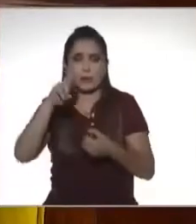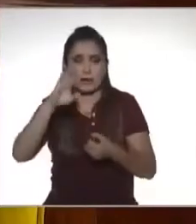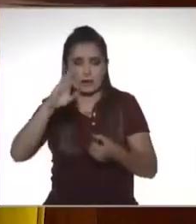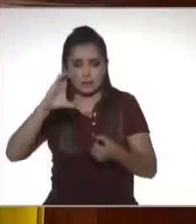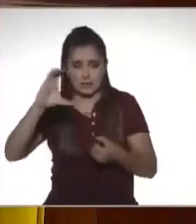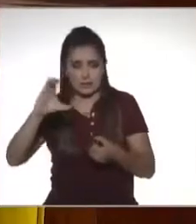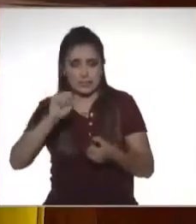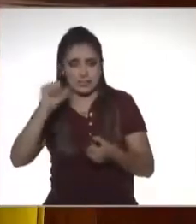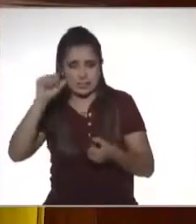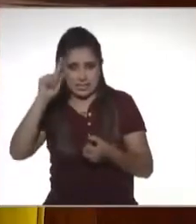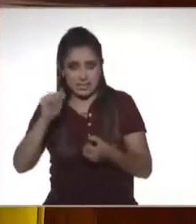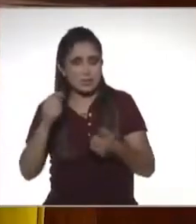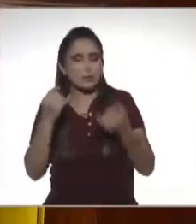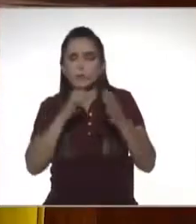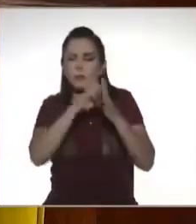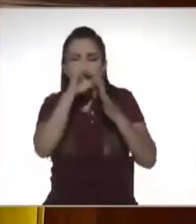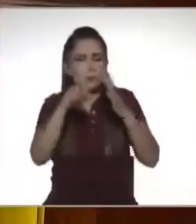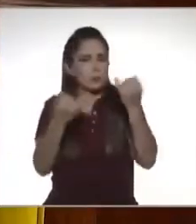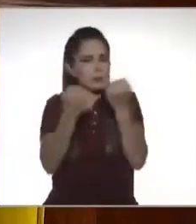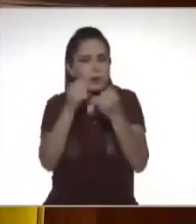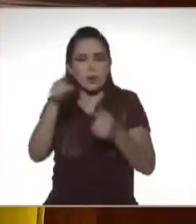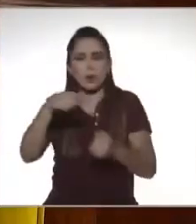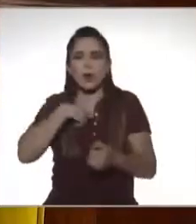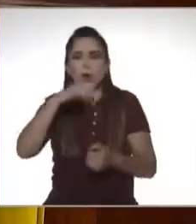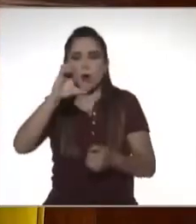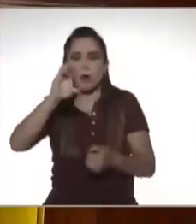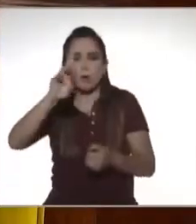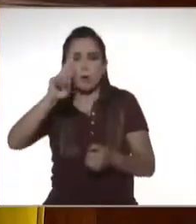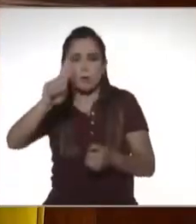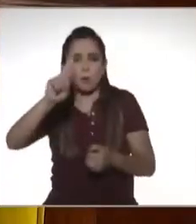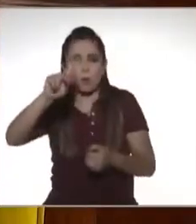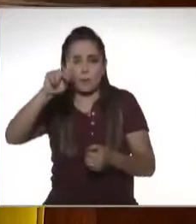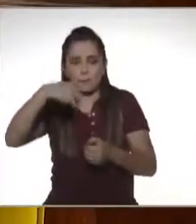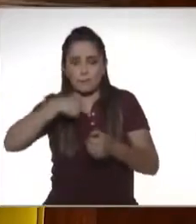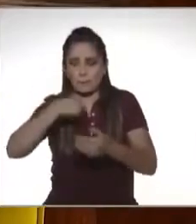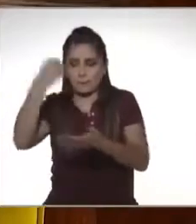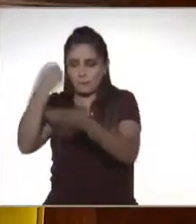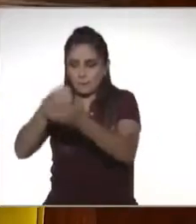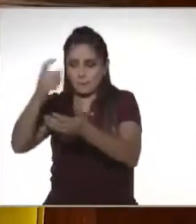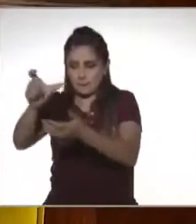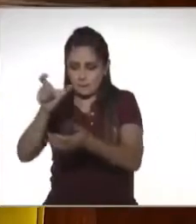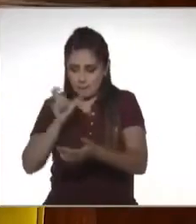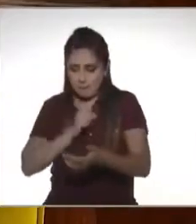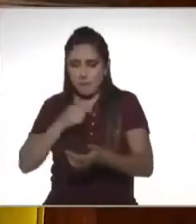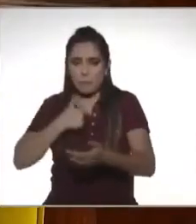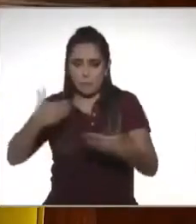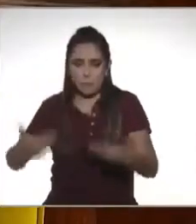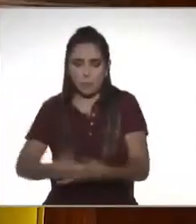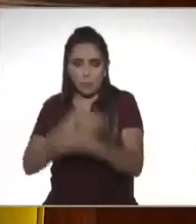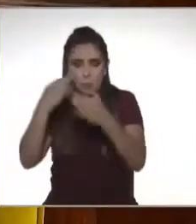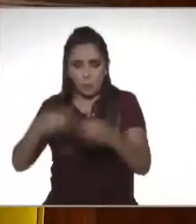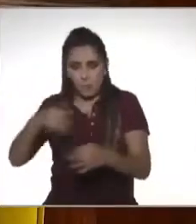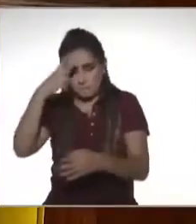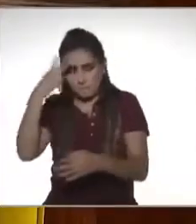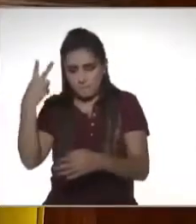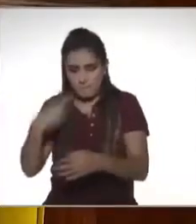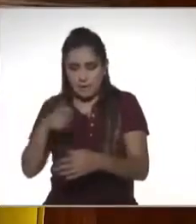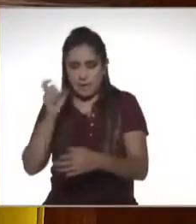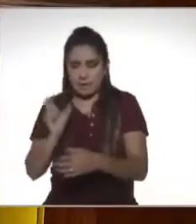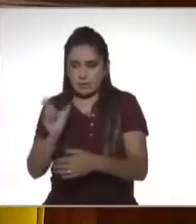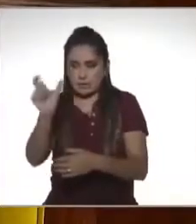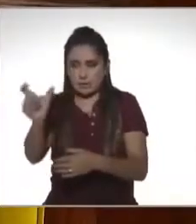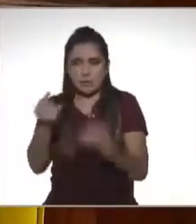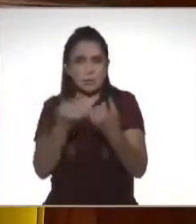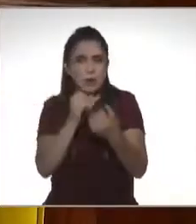tenemos nuestra CUR, por haber nacido en este país, en algún momento por haber estado en el IMSS, nos dan una clave. En este caso,